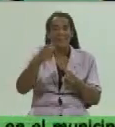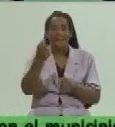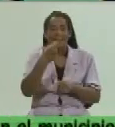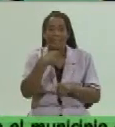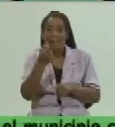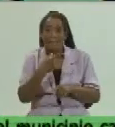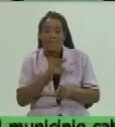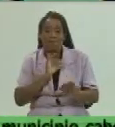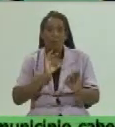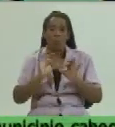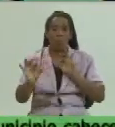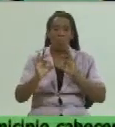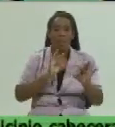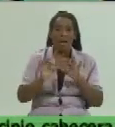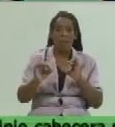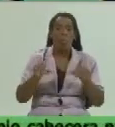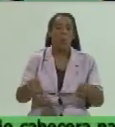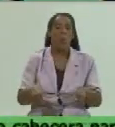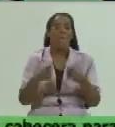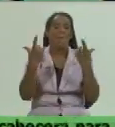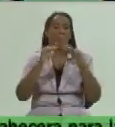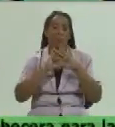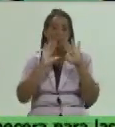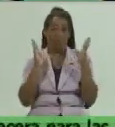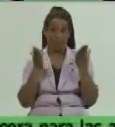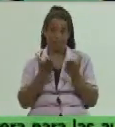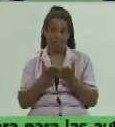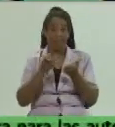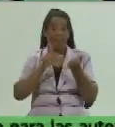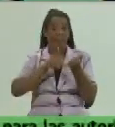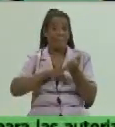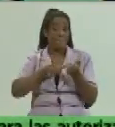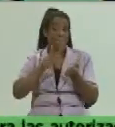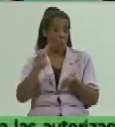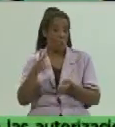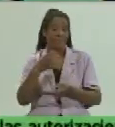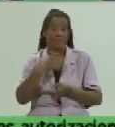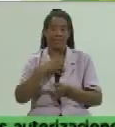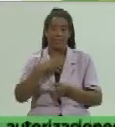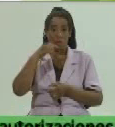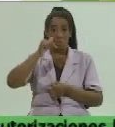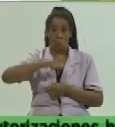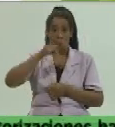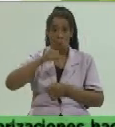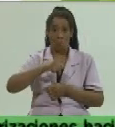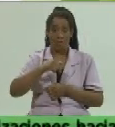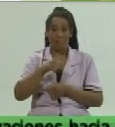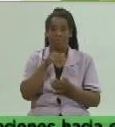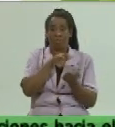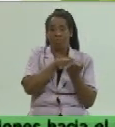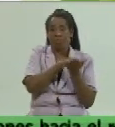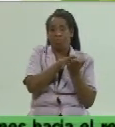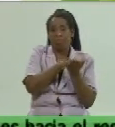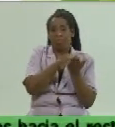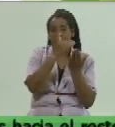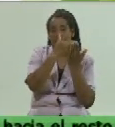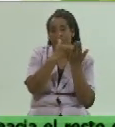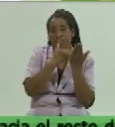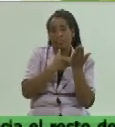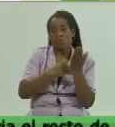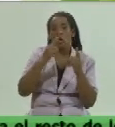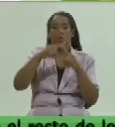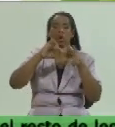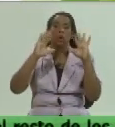y además del cumplimiento de los protocolos. La provincia hoy acumula un total de